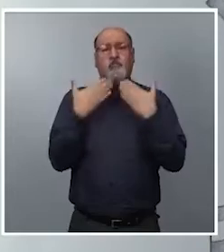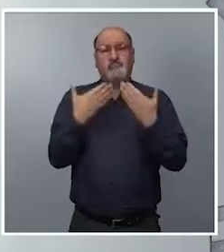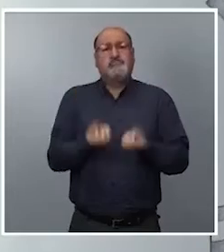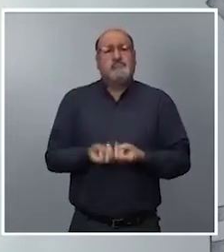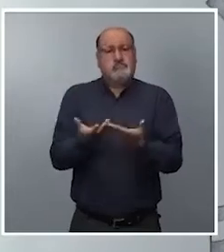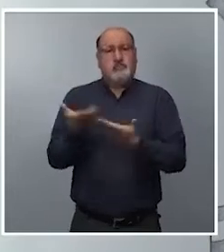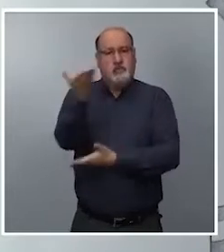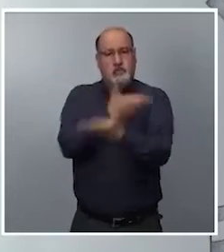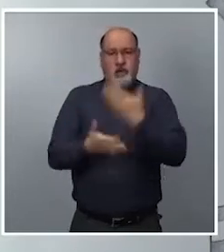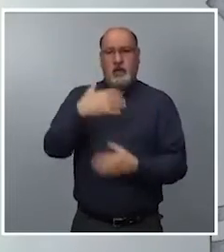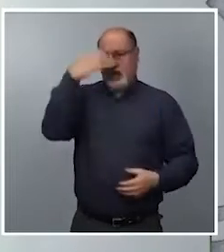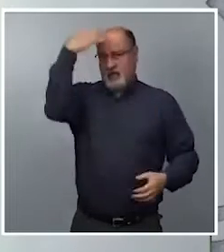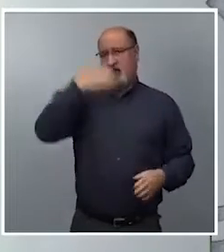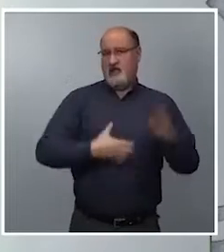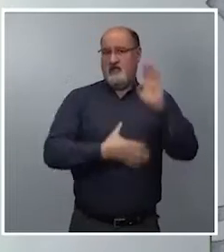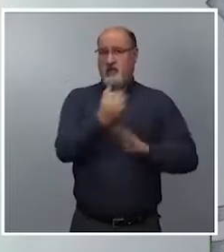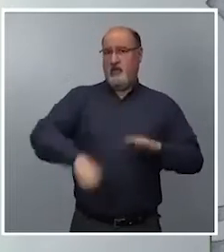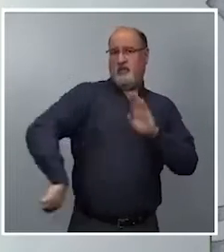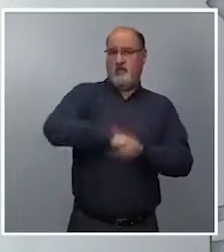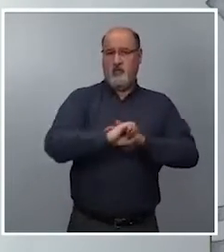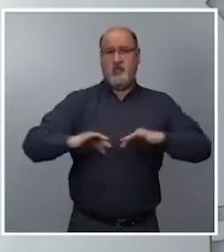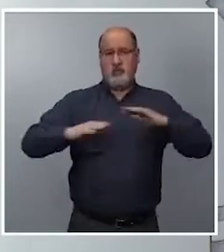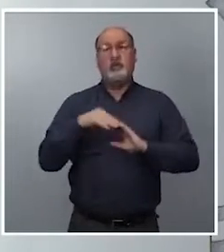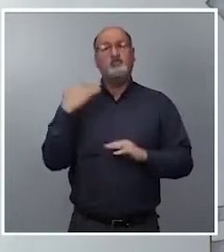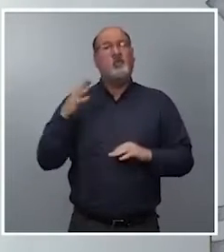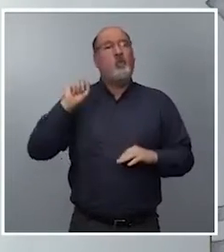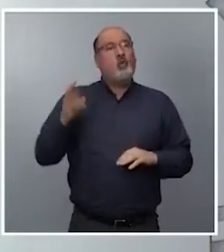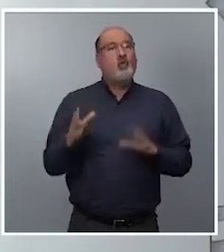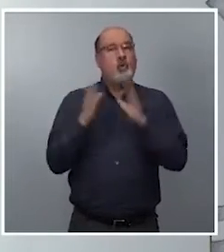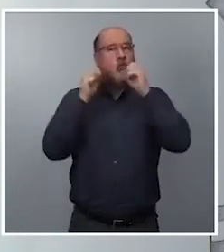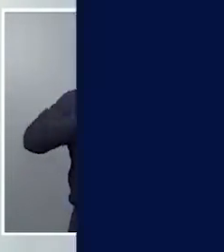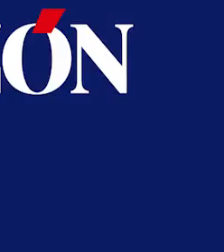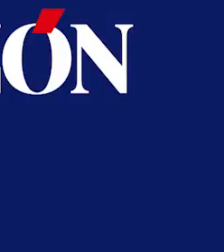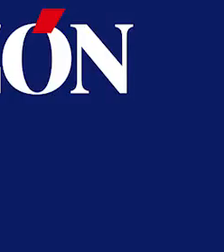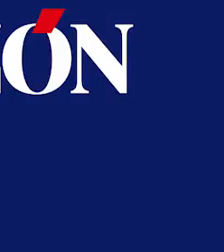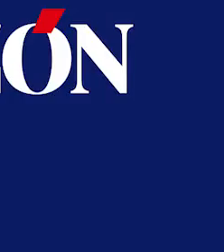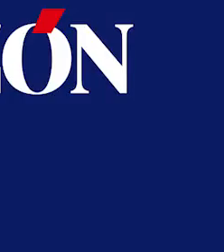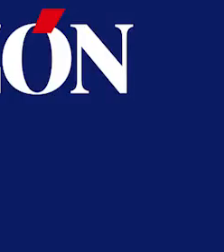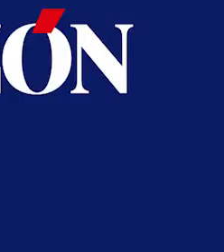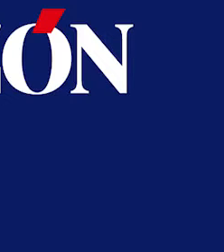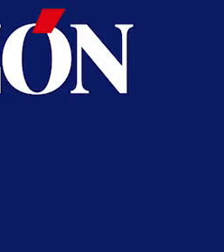Real Federación Española de Fútbol y también de los clubes en el cumplimiento de los acuerdos de este Consejo.